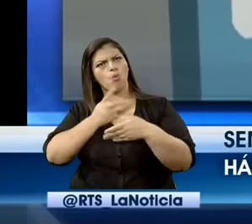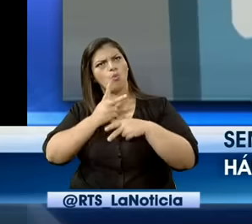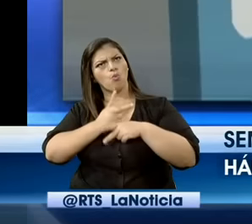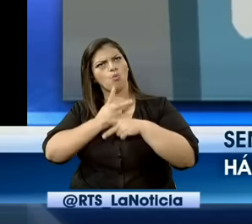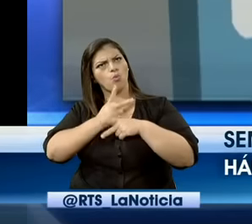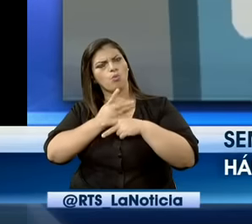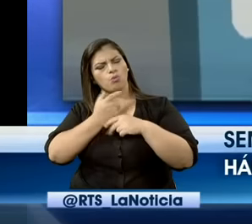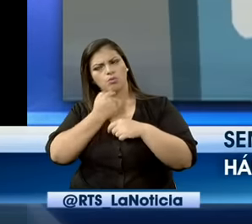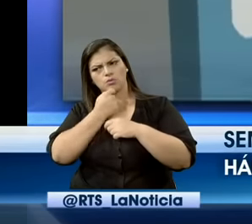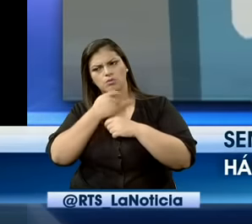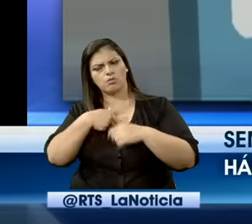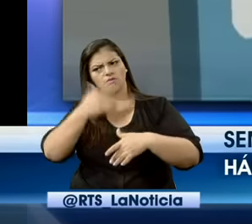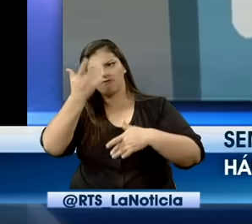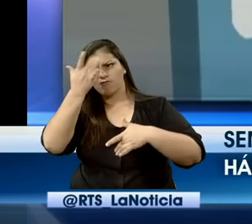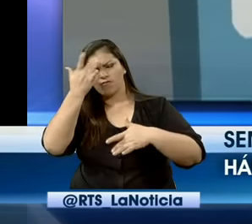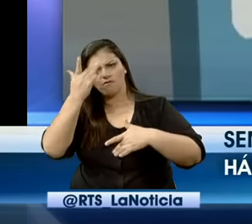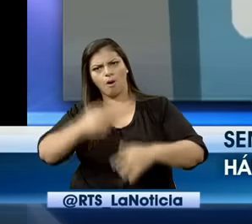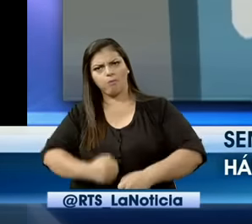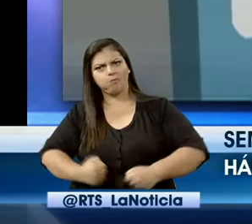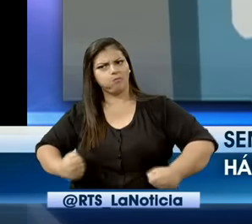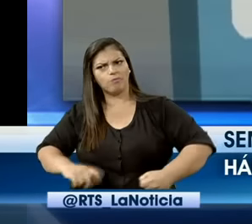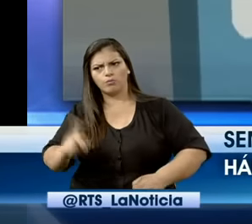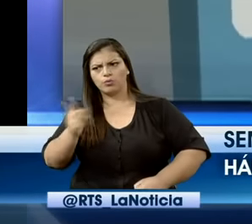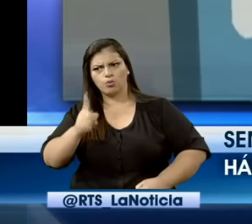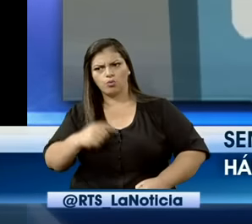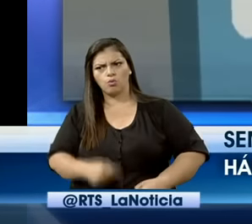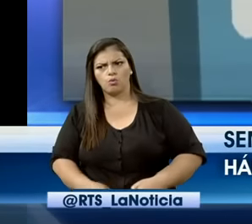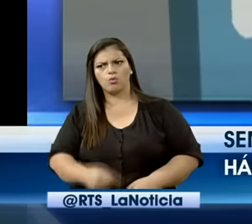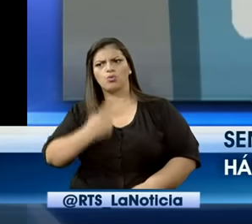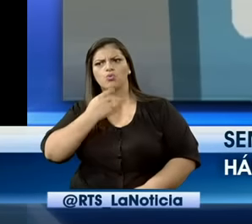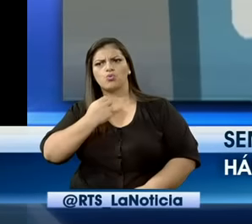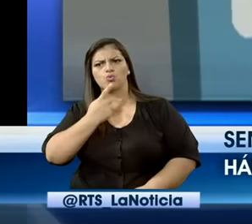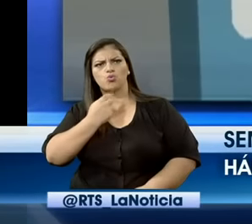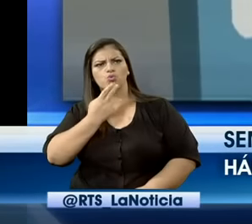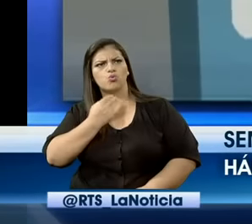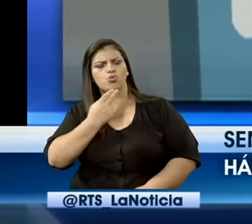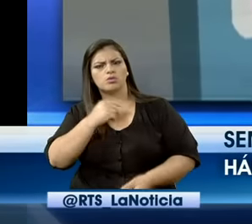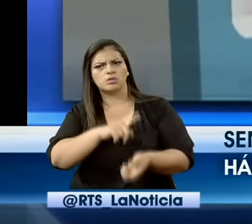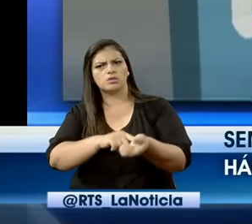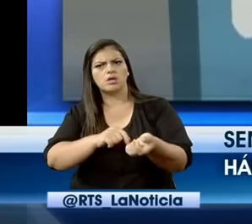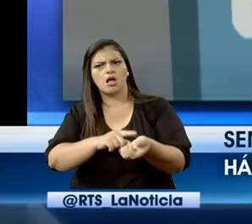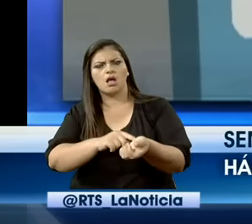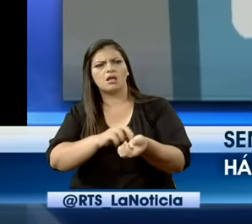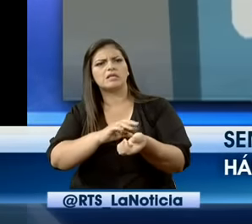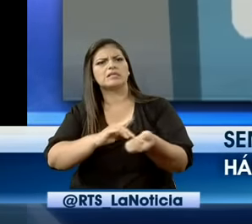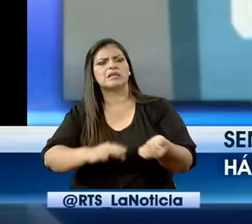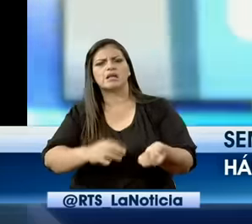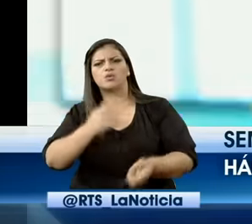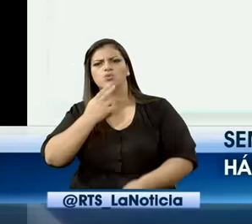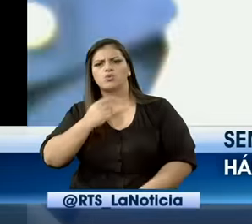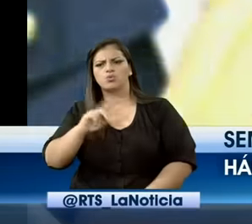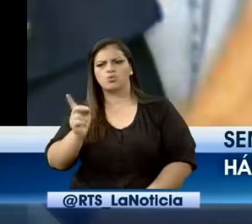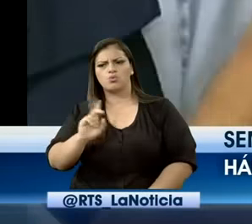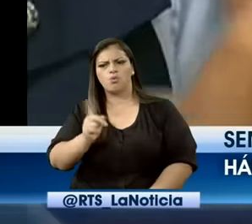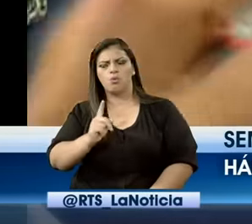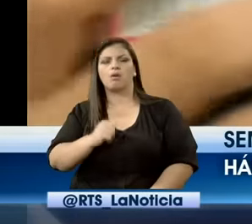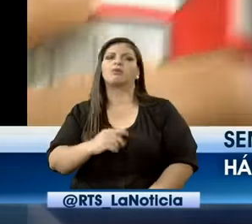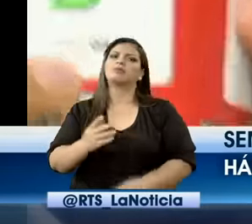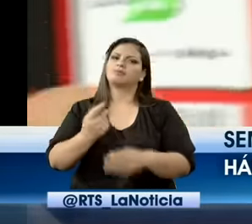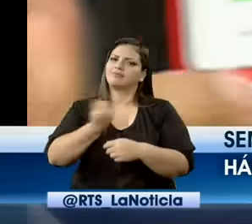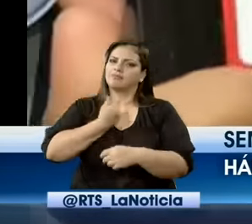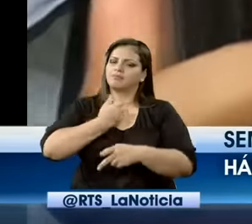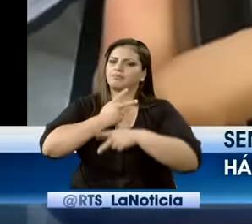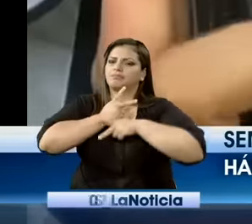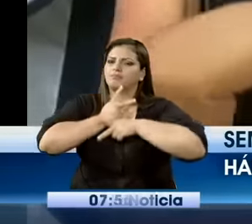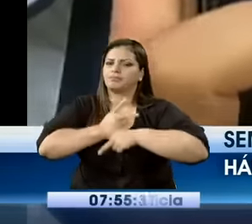hipertensión. ¿Cómo se consigue esto? Trabajando duramente en la promoción y en la prevención. Como vemos, es